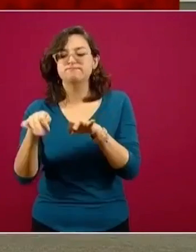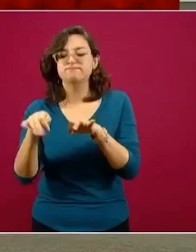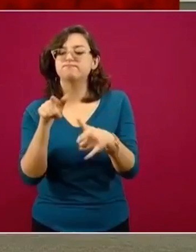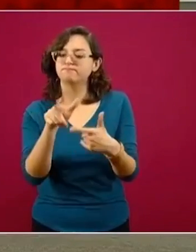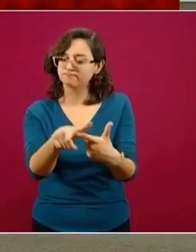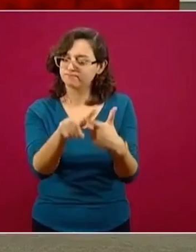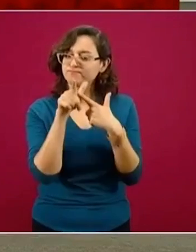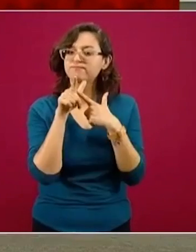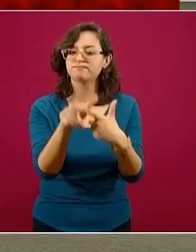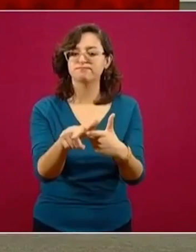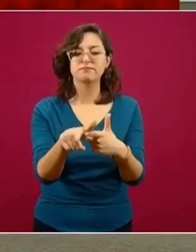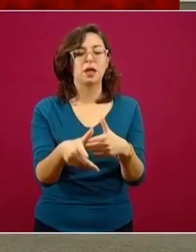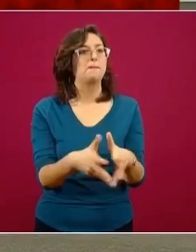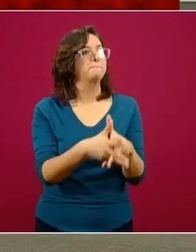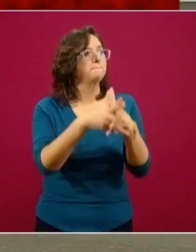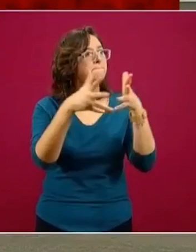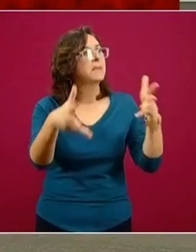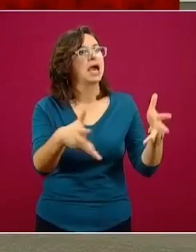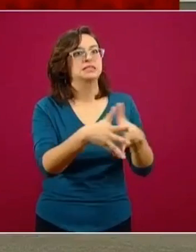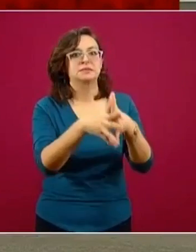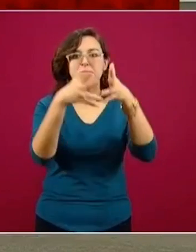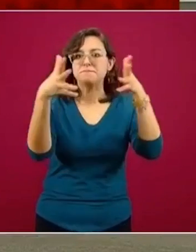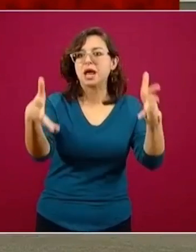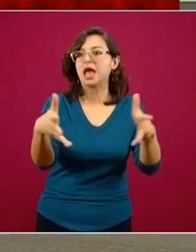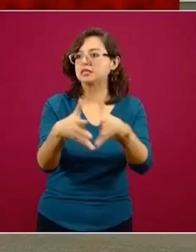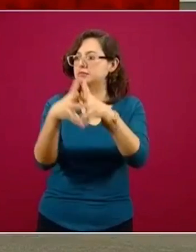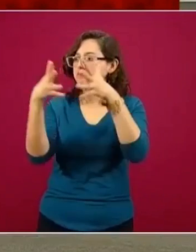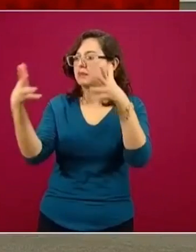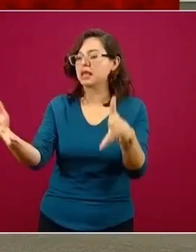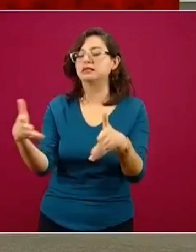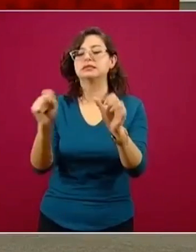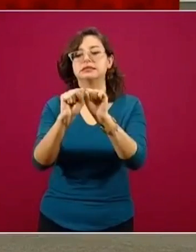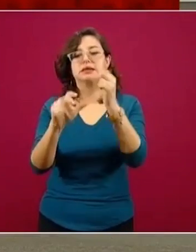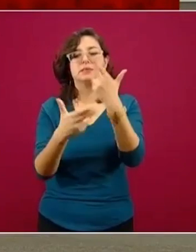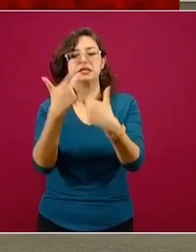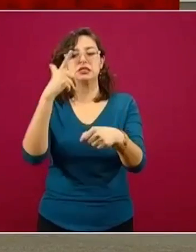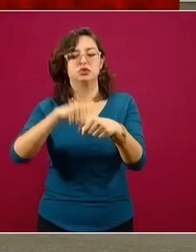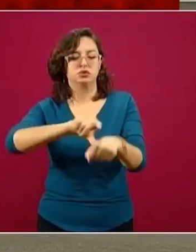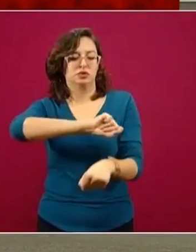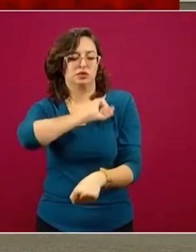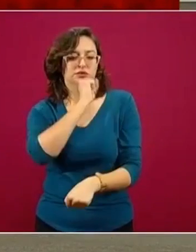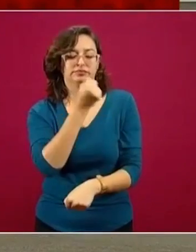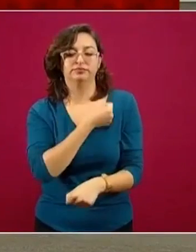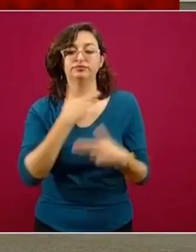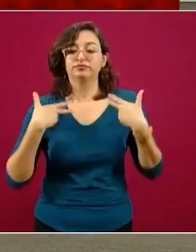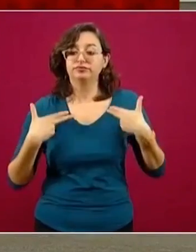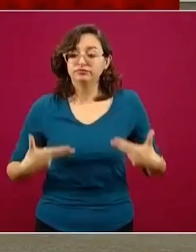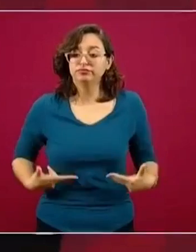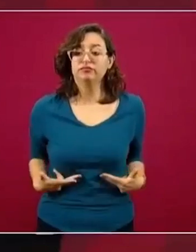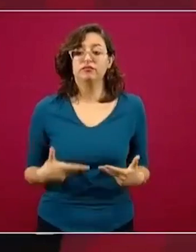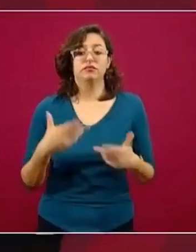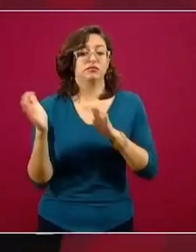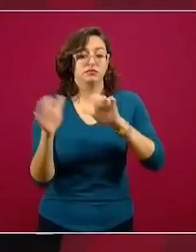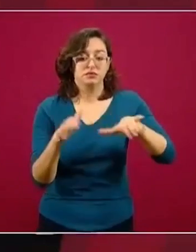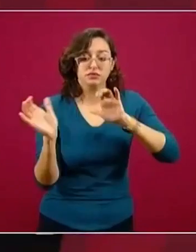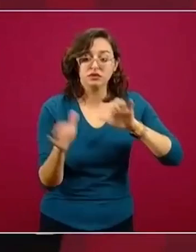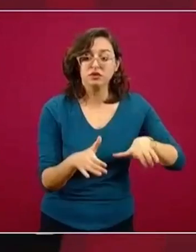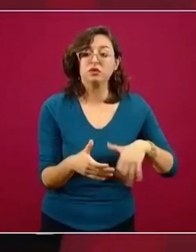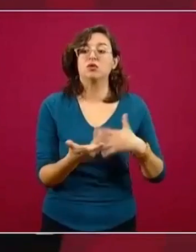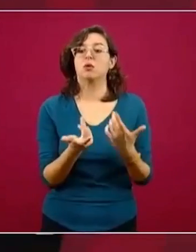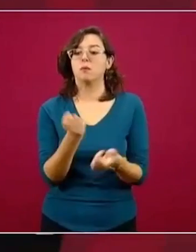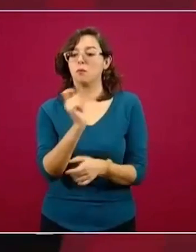expandiendo las capacidades del Sistema Nacional de Salud en los servicios humanos, en la infraestructura, en la